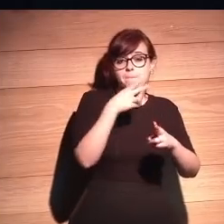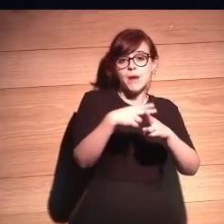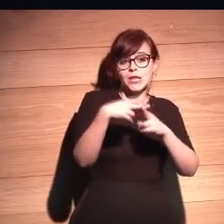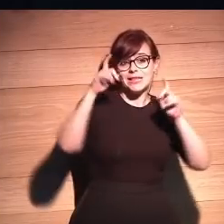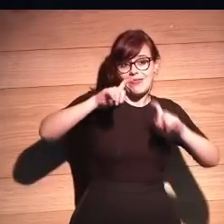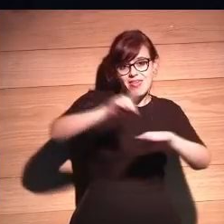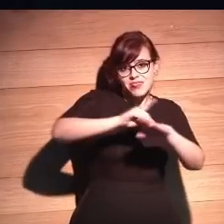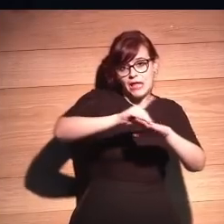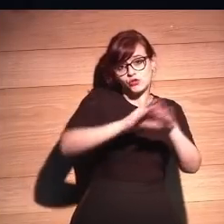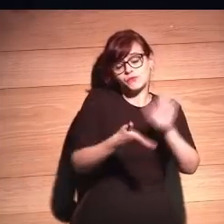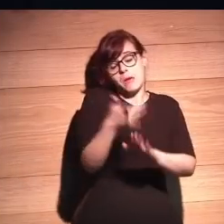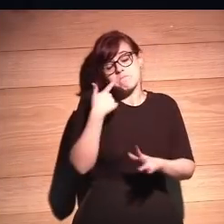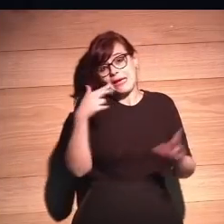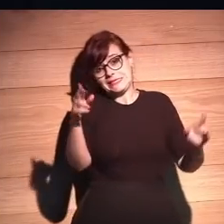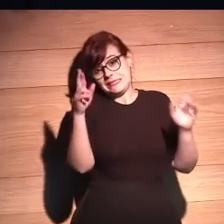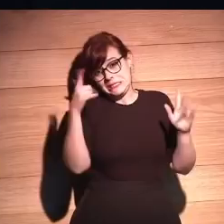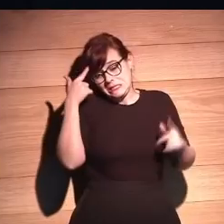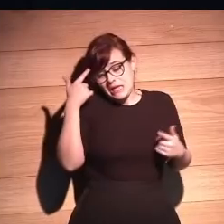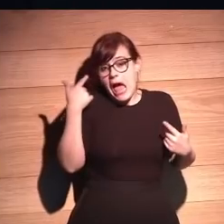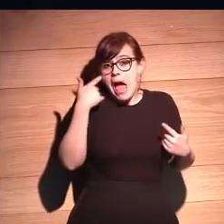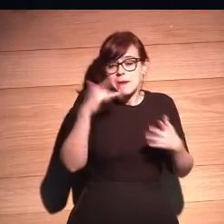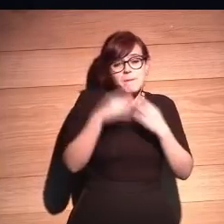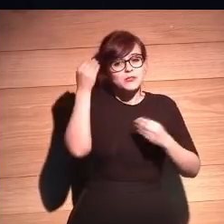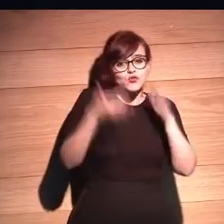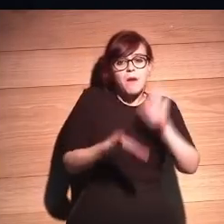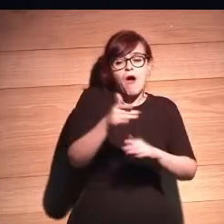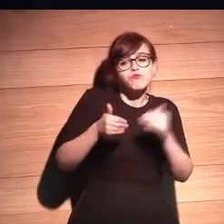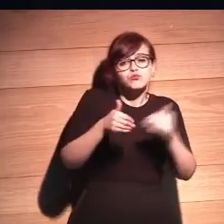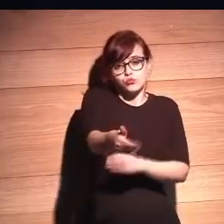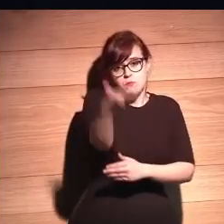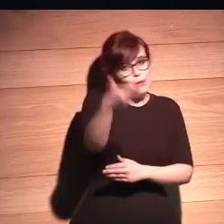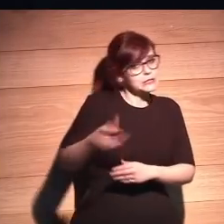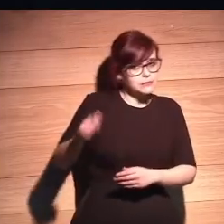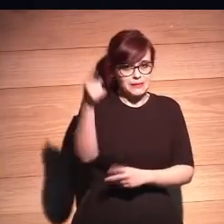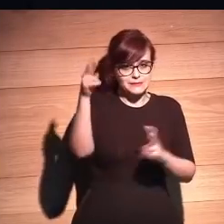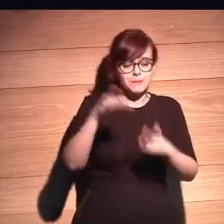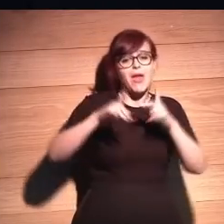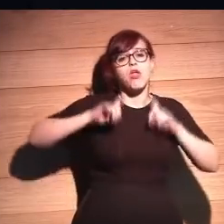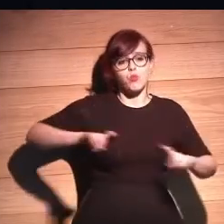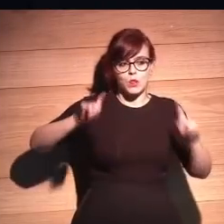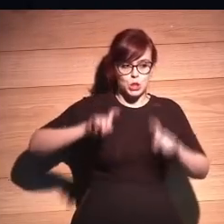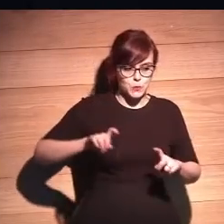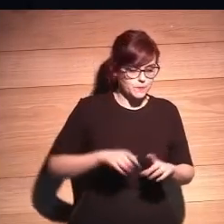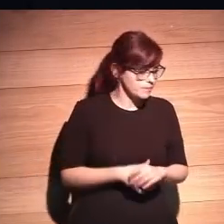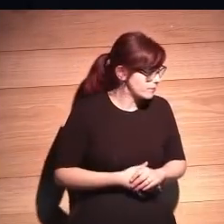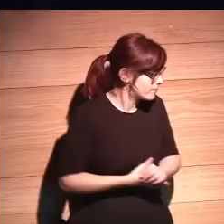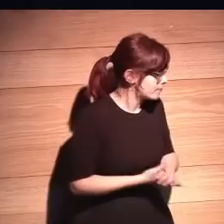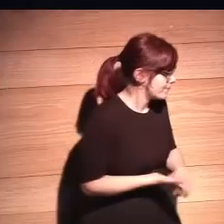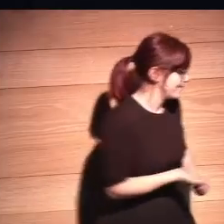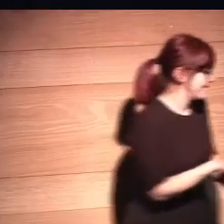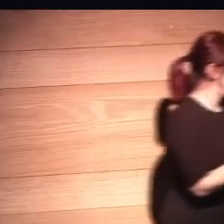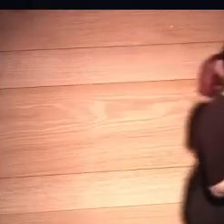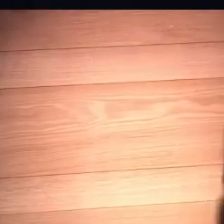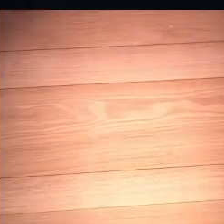políticas de datos. sea, eso creo que es tal vez el salto más importante que hemos de hacer es en educación. La palabra que has